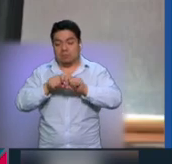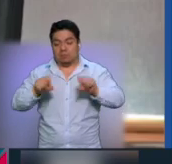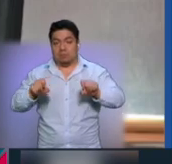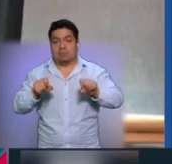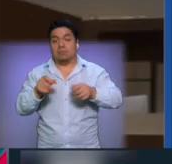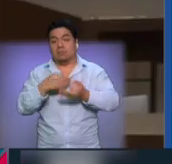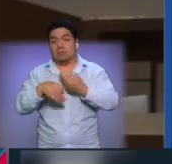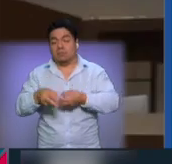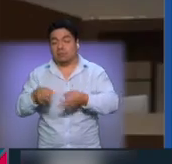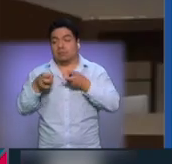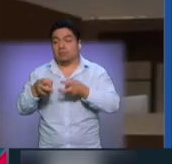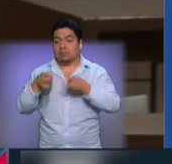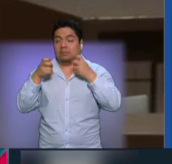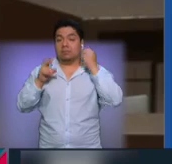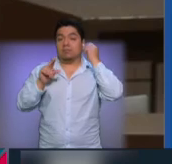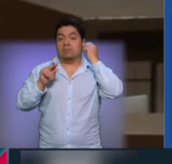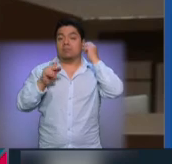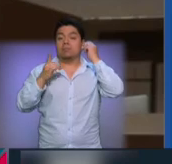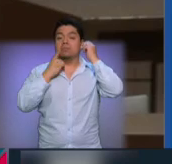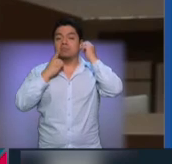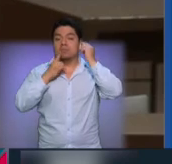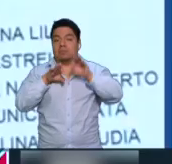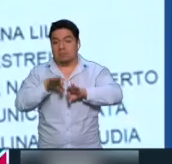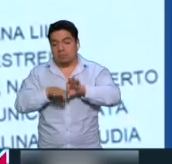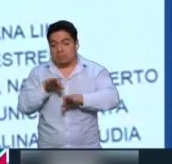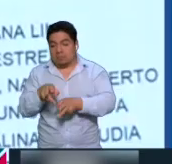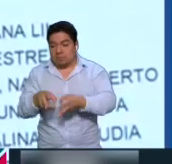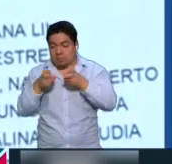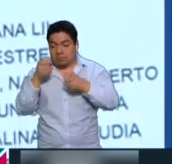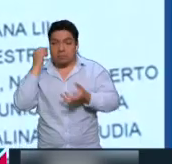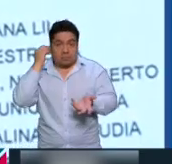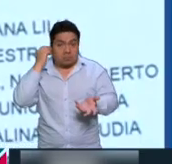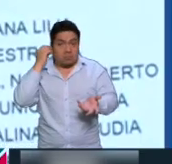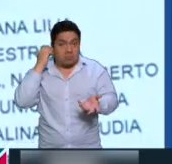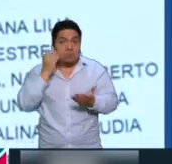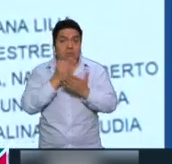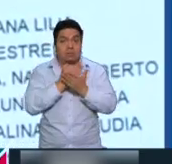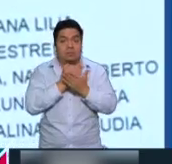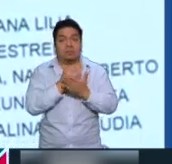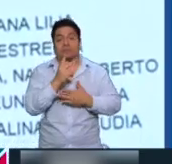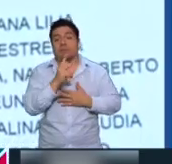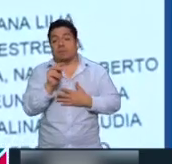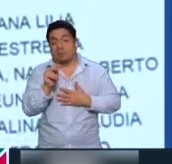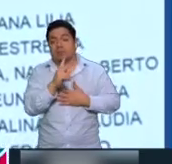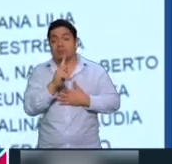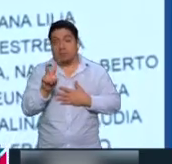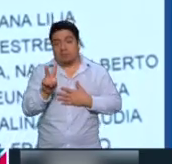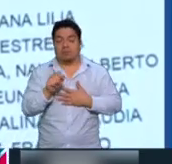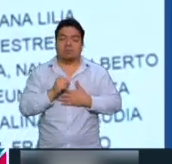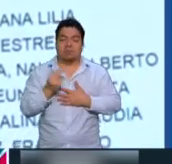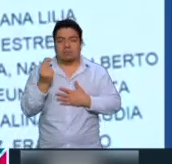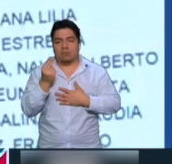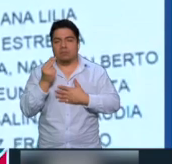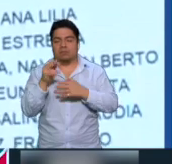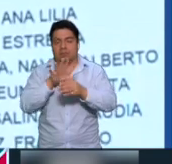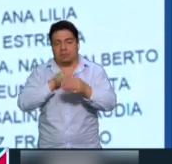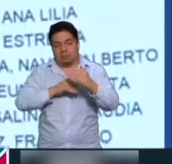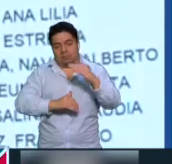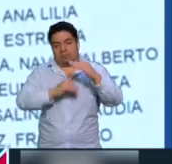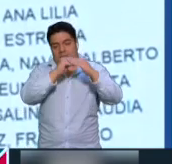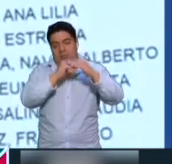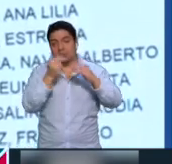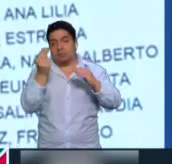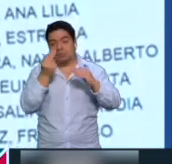robarse más de 80 diputaciones. En este sentido, consideraron que tanto Morena, PT y Partido Verde deben tener un tope de